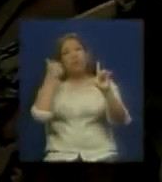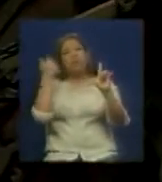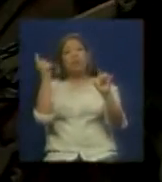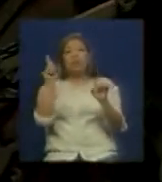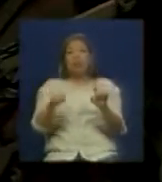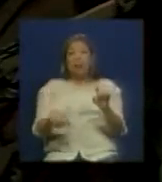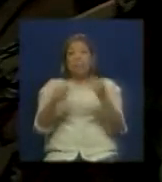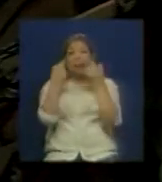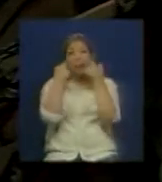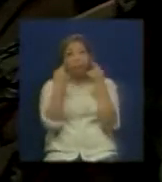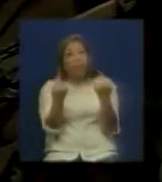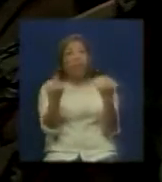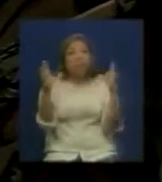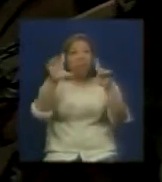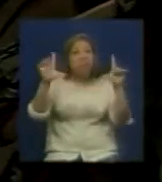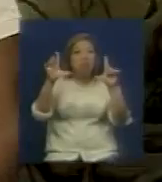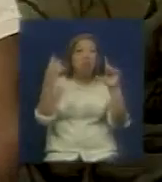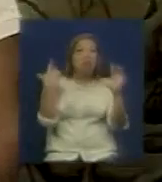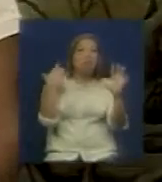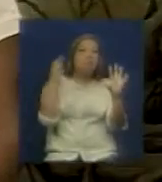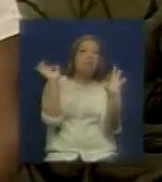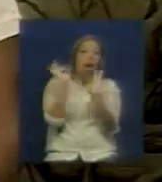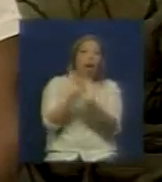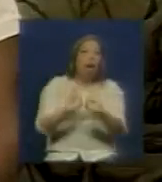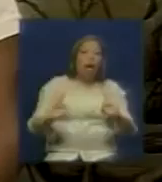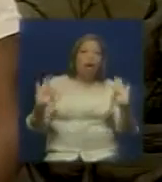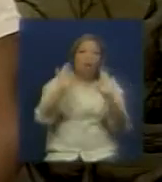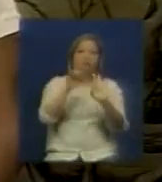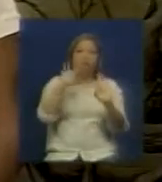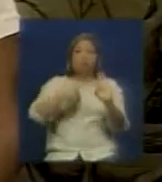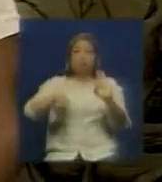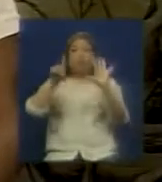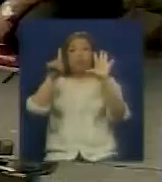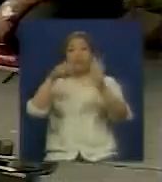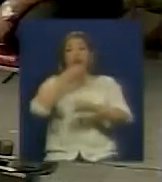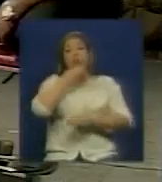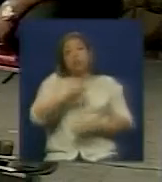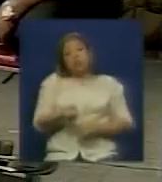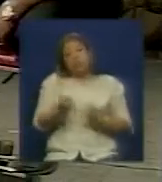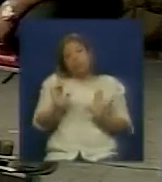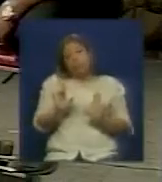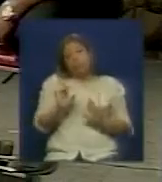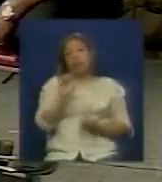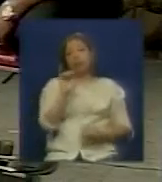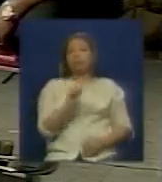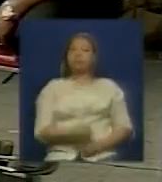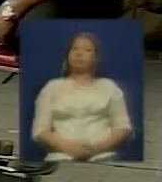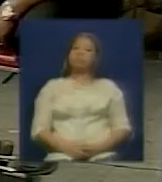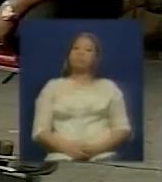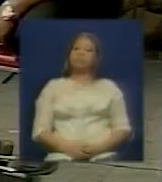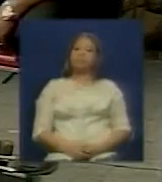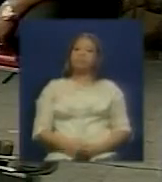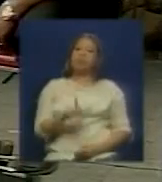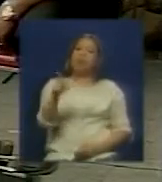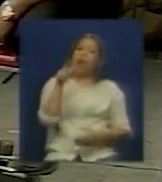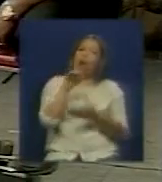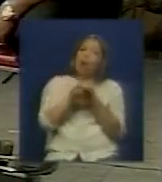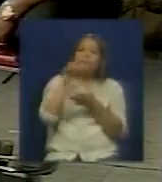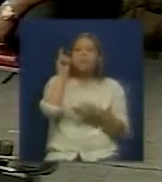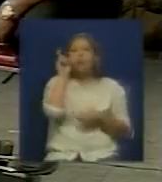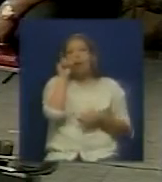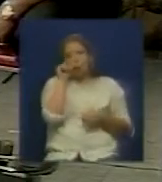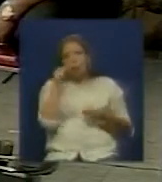mucho esa situación del domingo 6 de diciembre. Gustavo, se habla precisamente de que bueno quizás